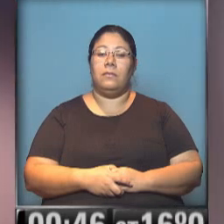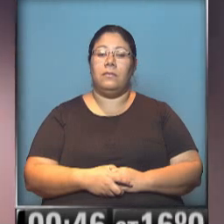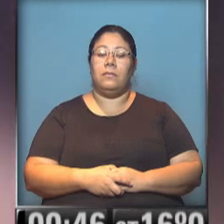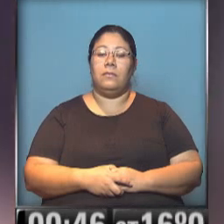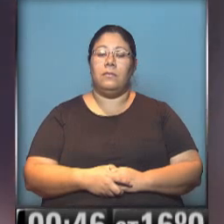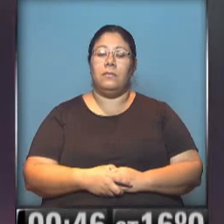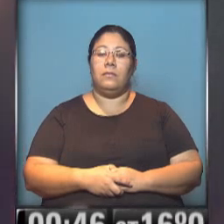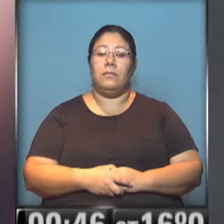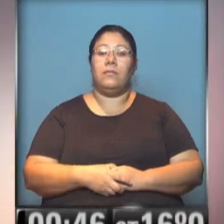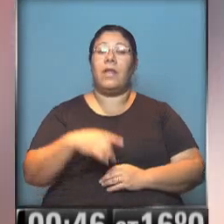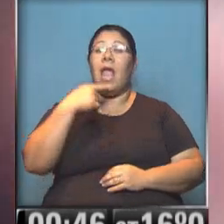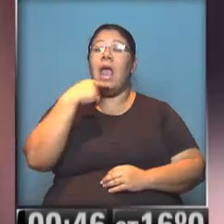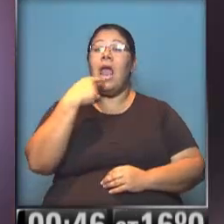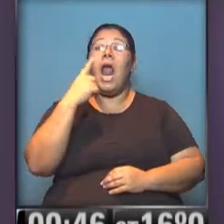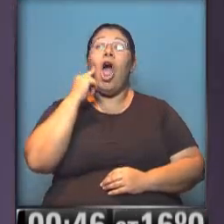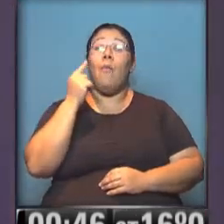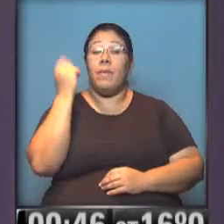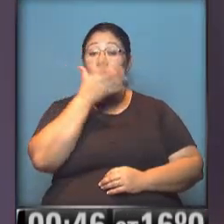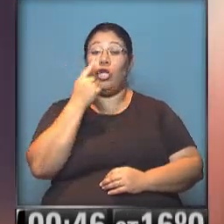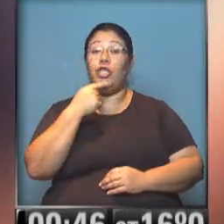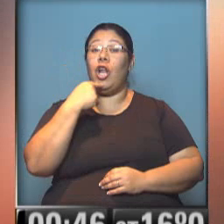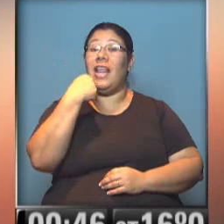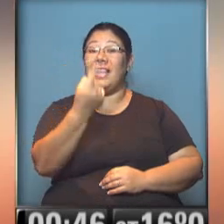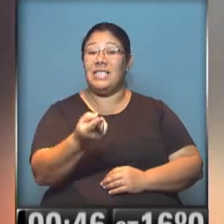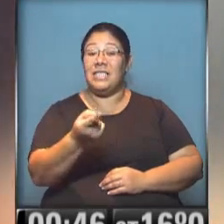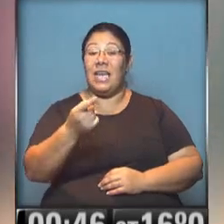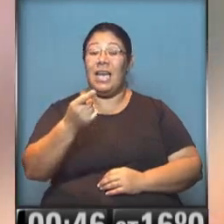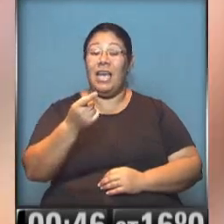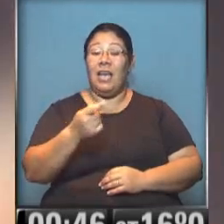Lo que está diciendo Eric Garner es